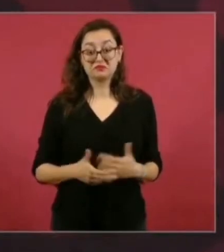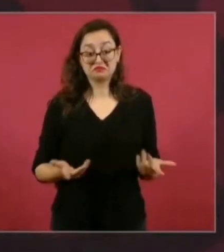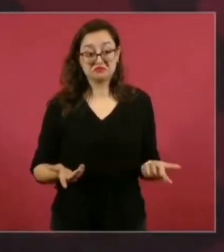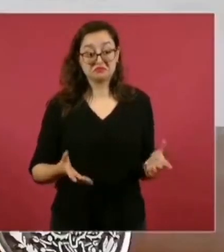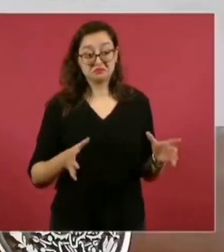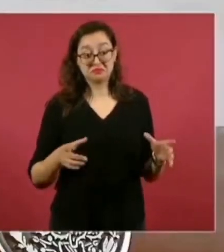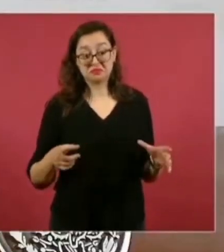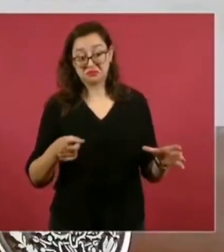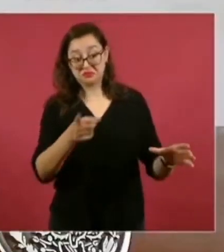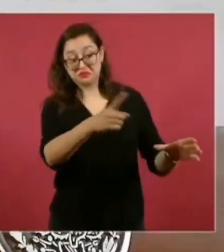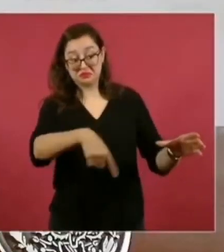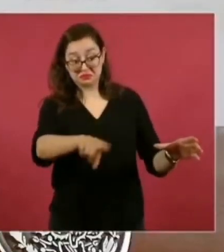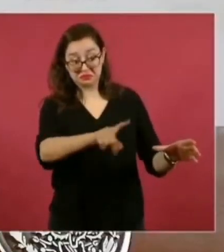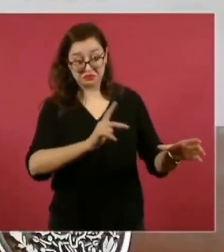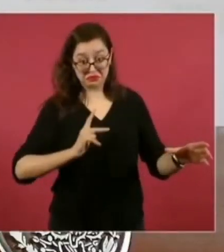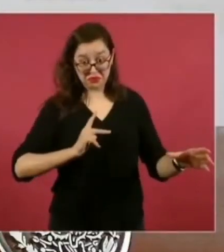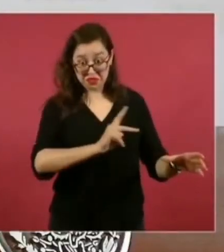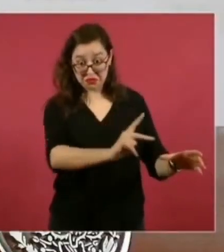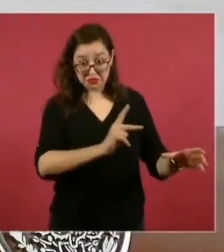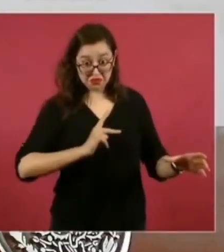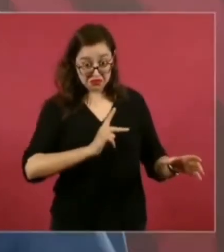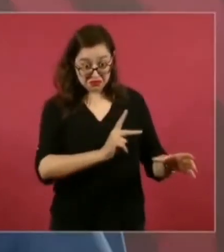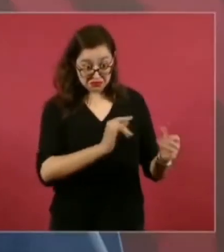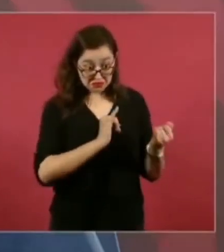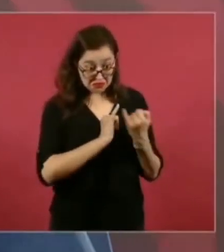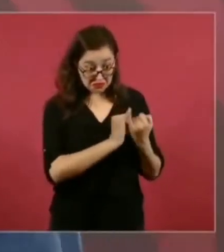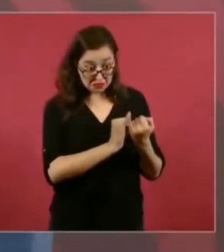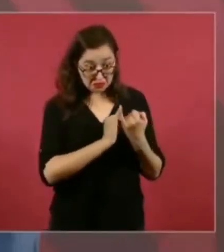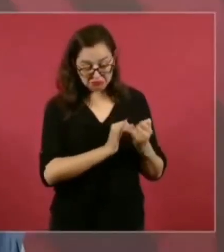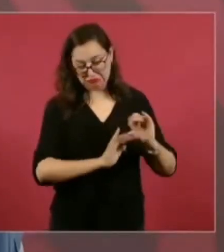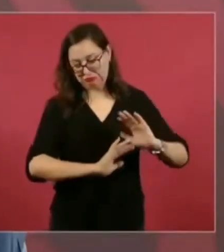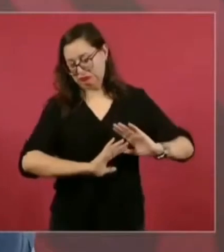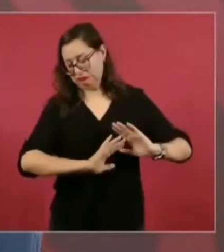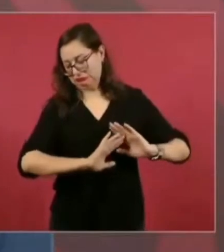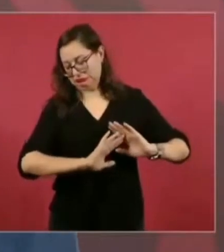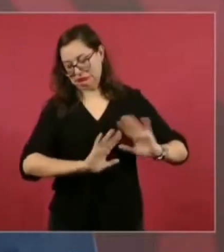son peludos, con todo respeto al León.